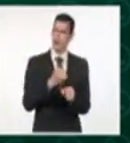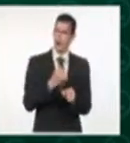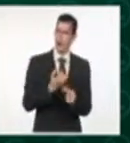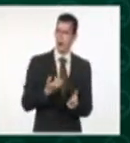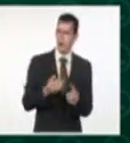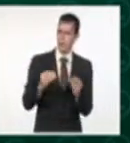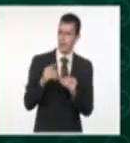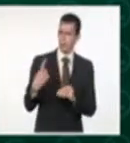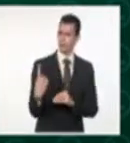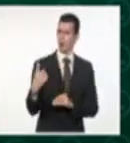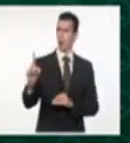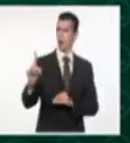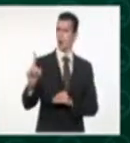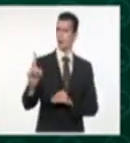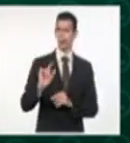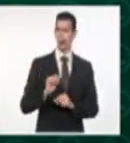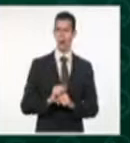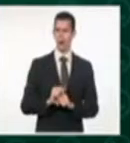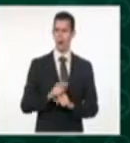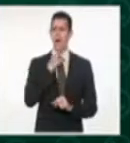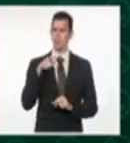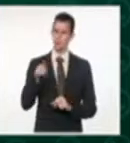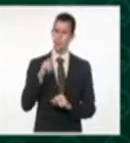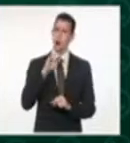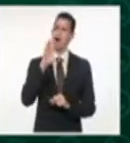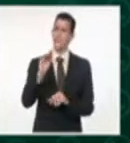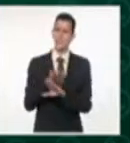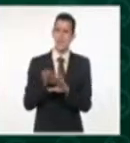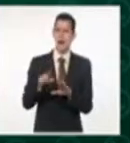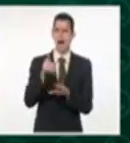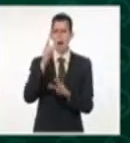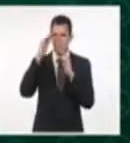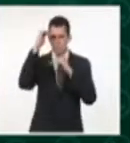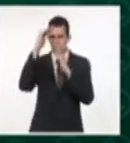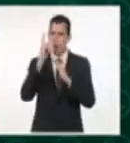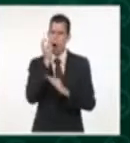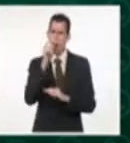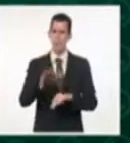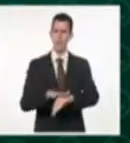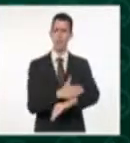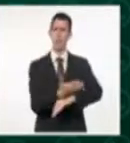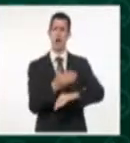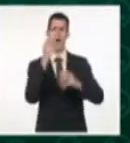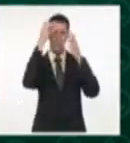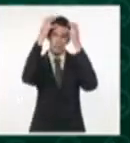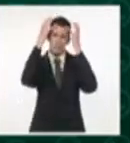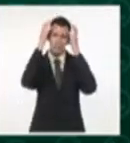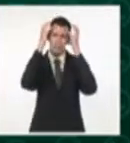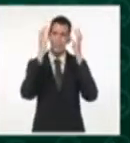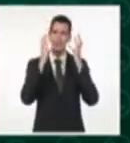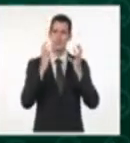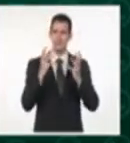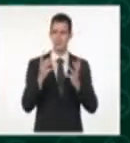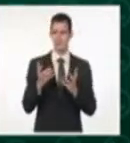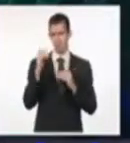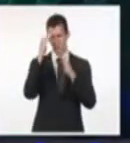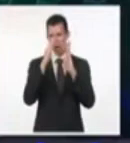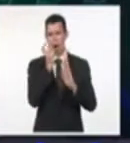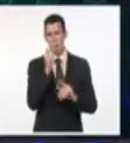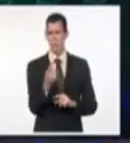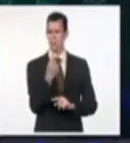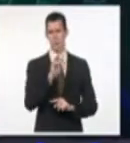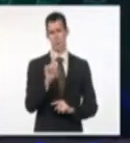no solo hay que hablar de Luis Manuel, es estratégicamente, de verdad, que suena muy mezquino decir eso así.